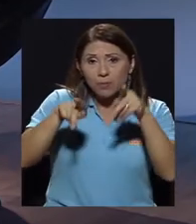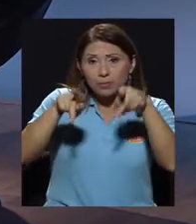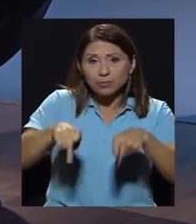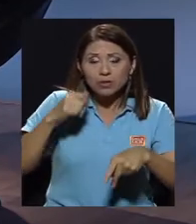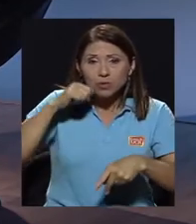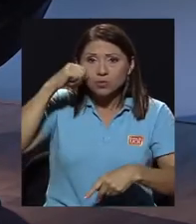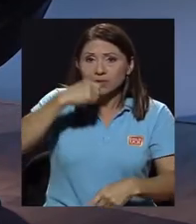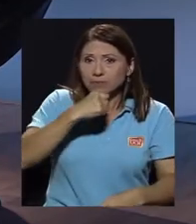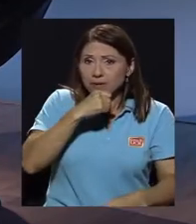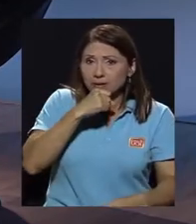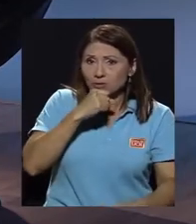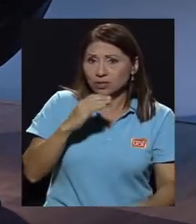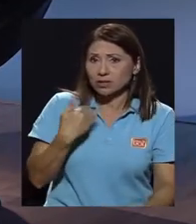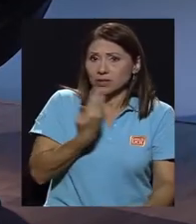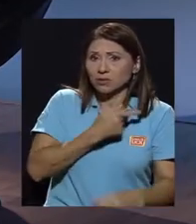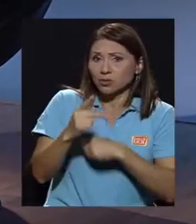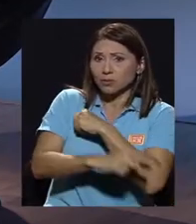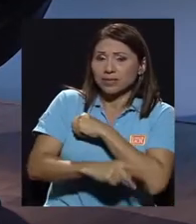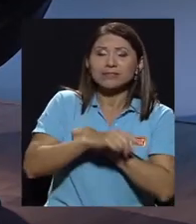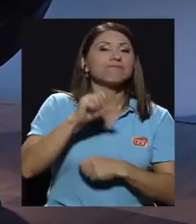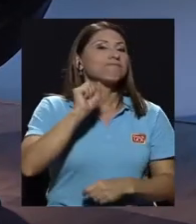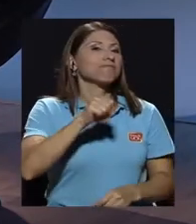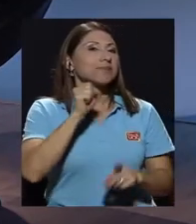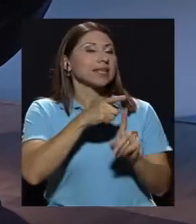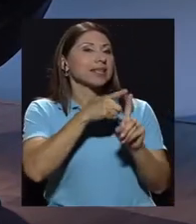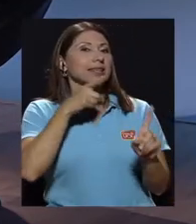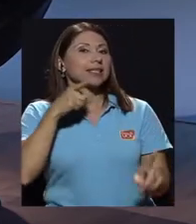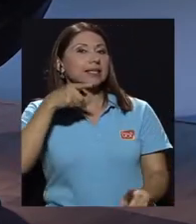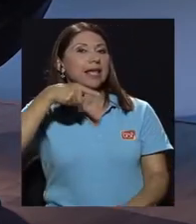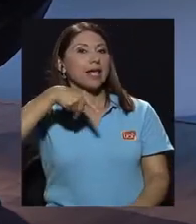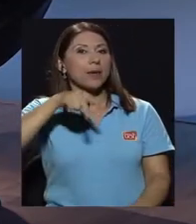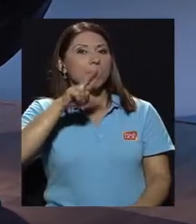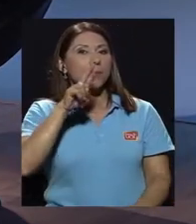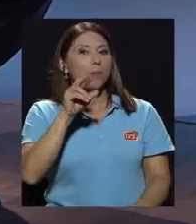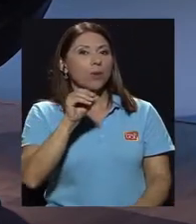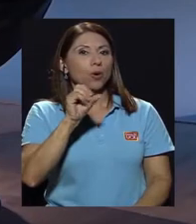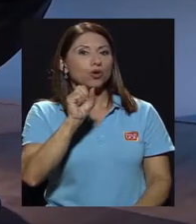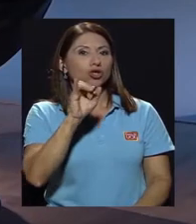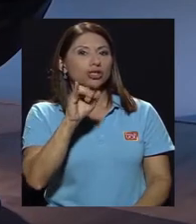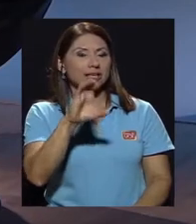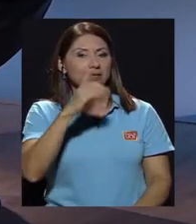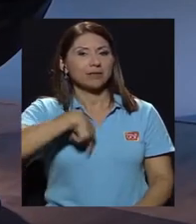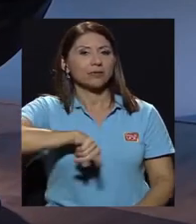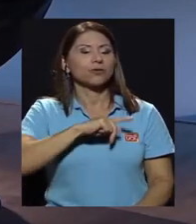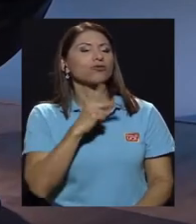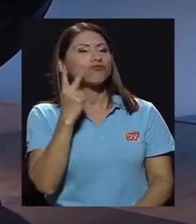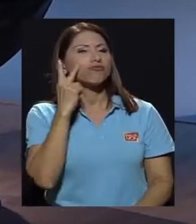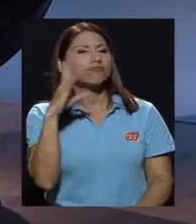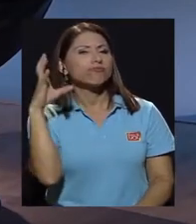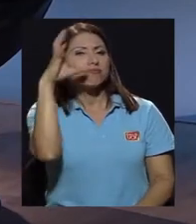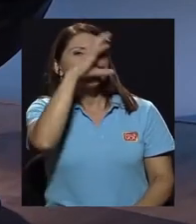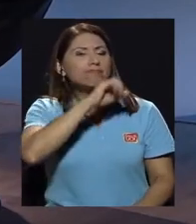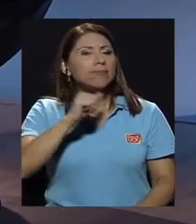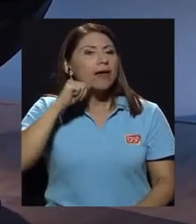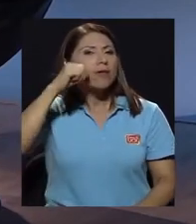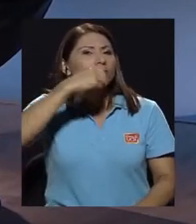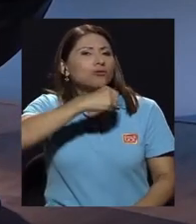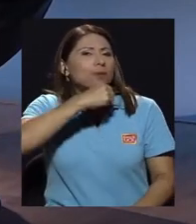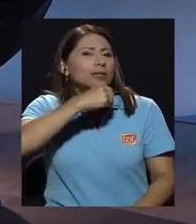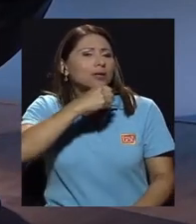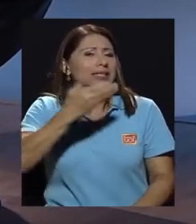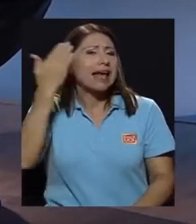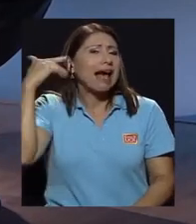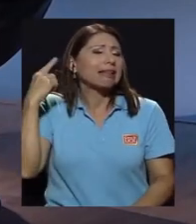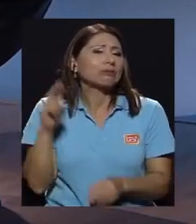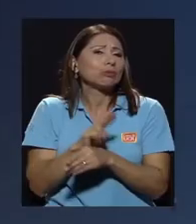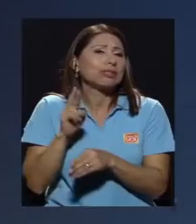en nuestro país? Claro. Nosotros desde ProSIC vemos que los adultos mayores precisamente tenían un gran apego a lo que era